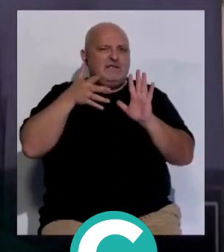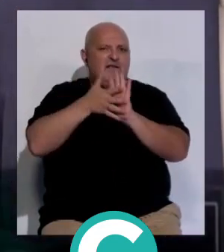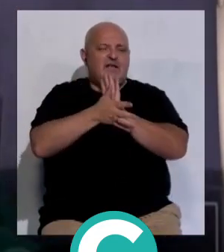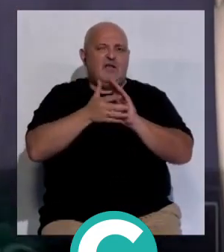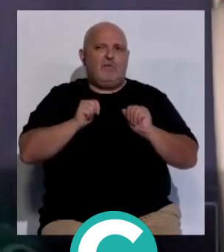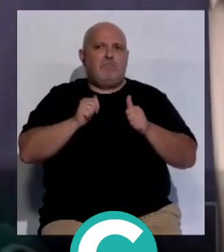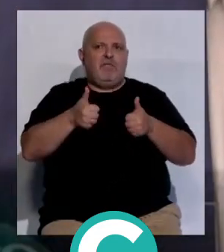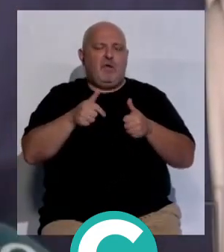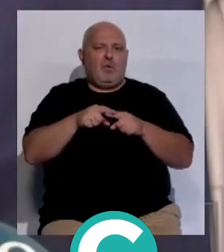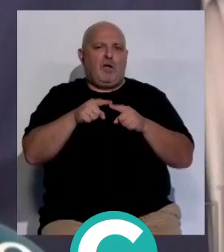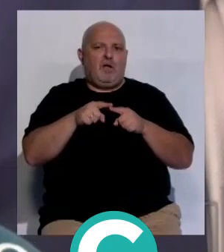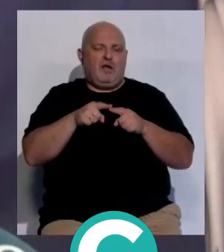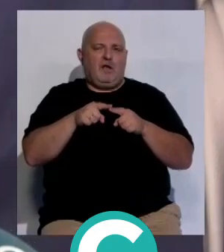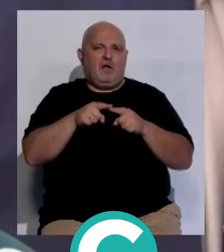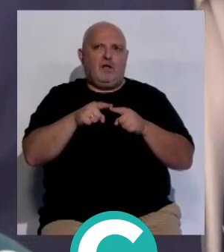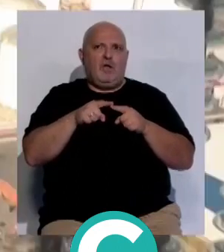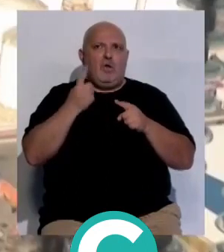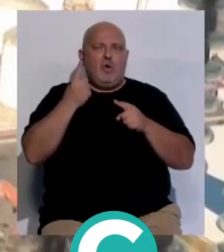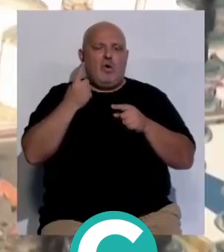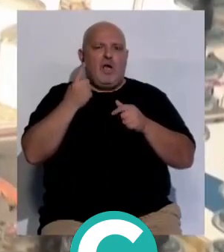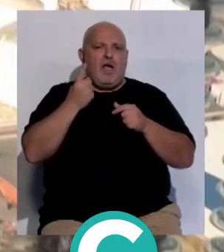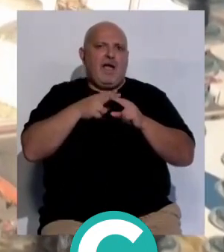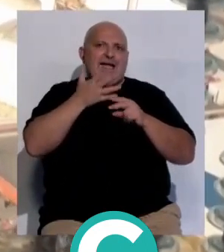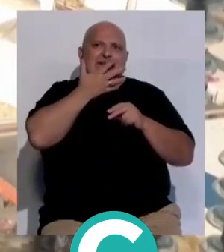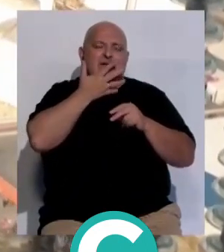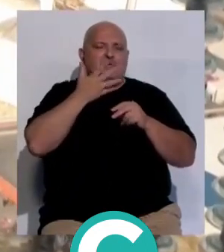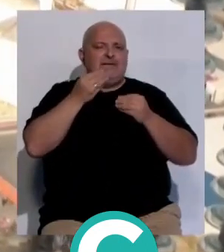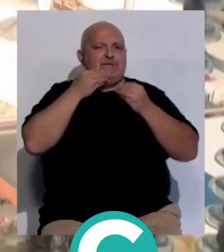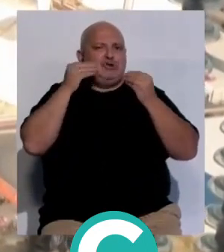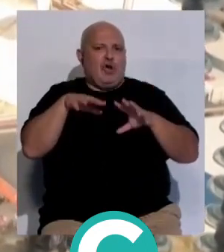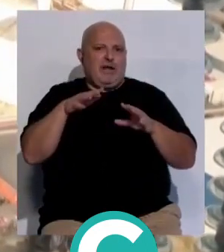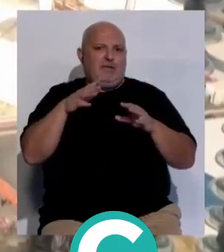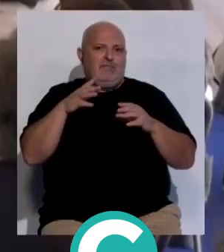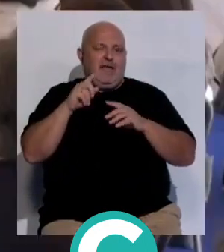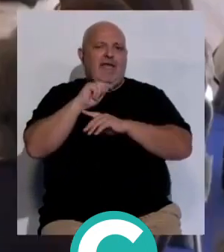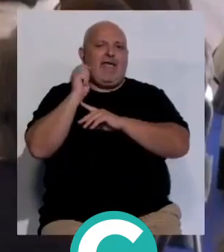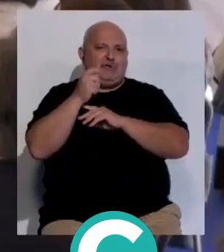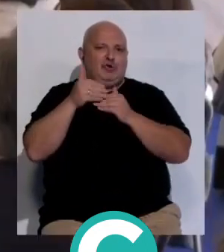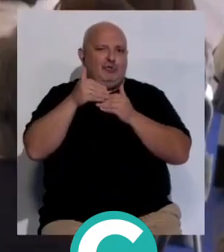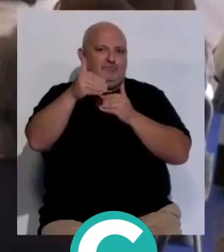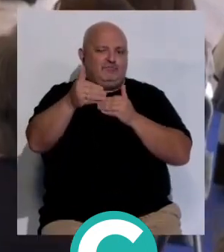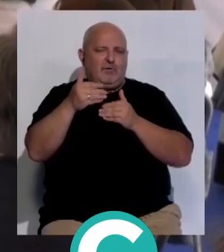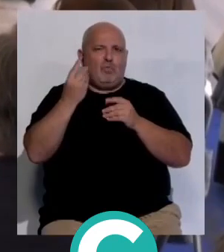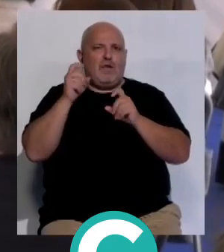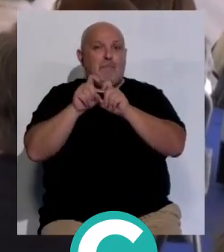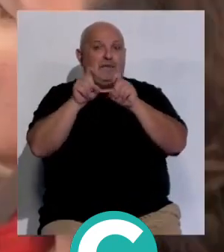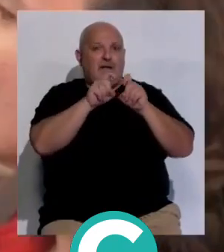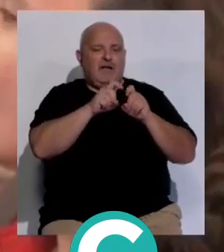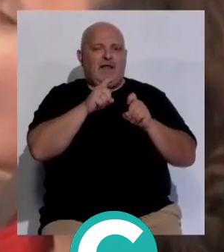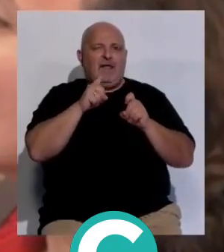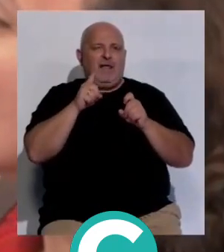el comienzo no de una aventura sino de una historia de éxito porque hay muchos empresarios